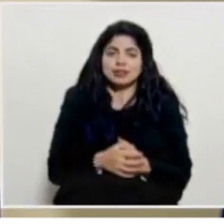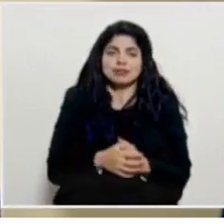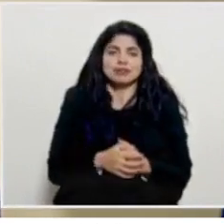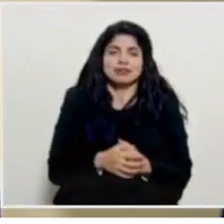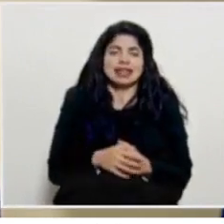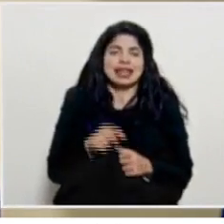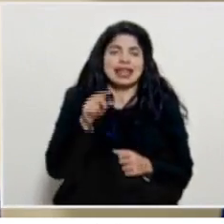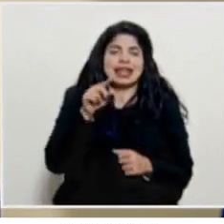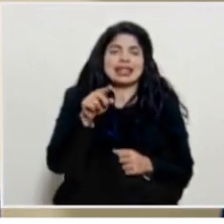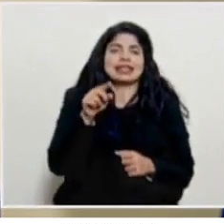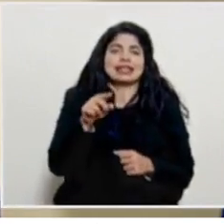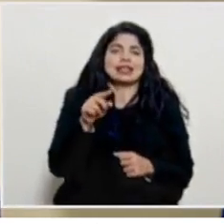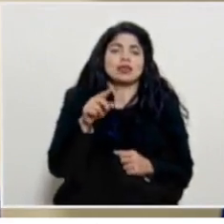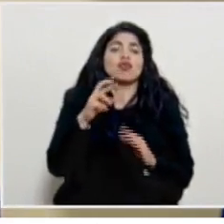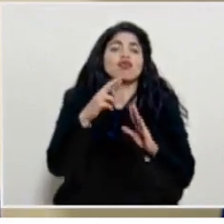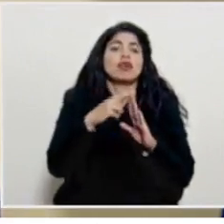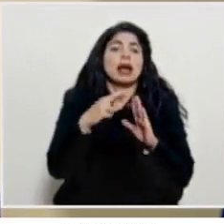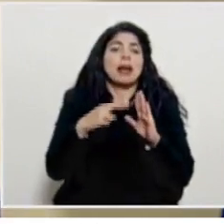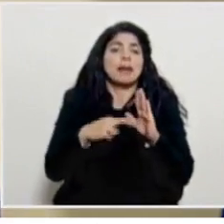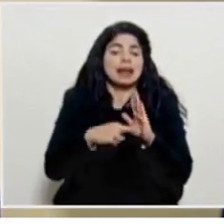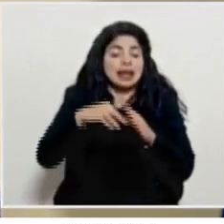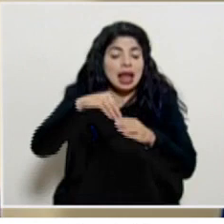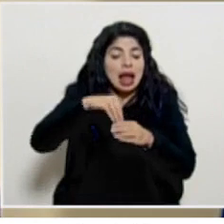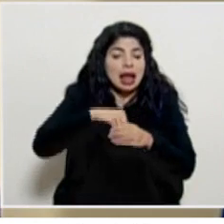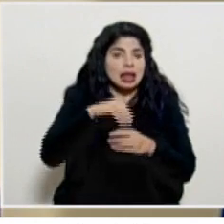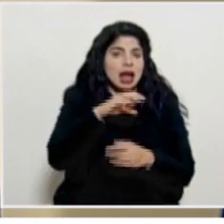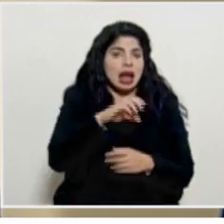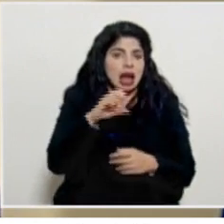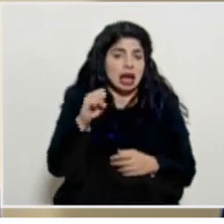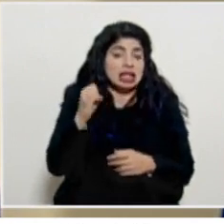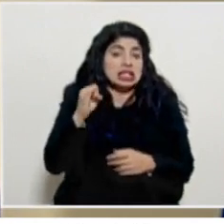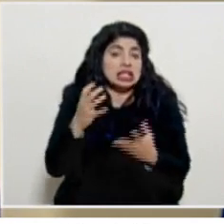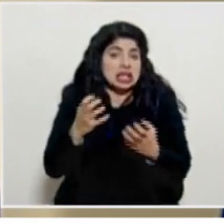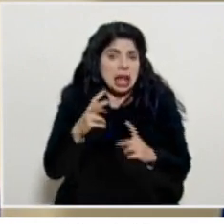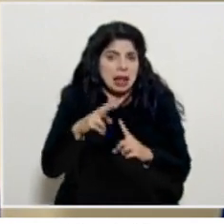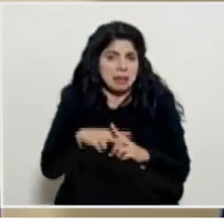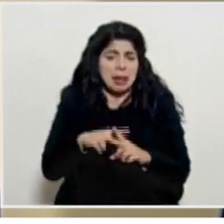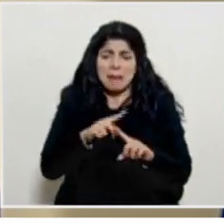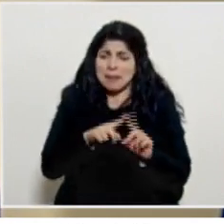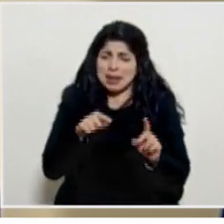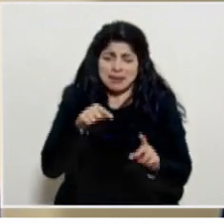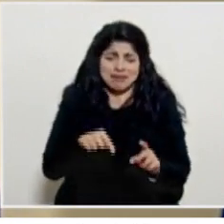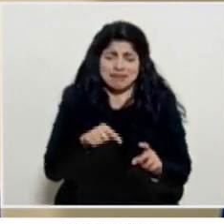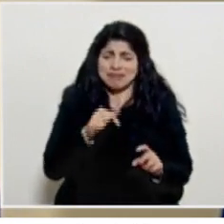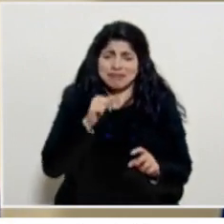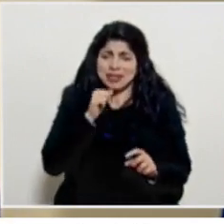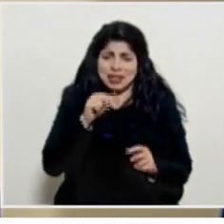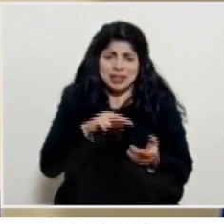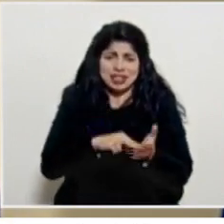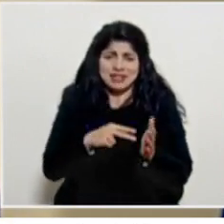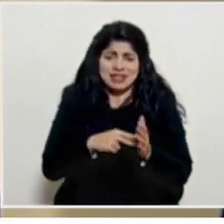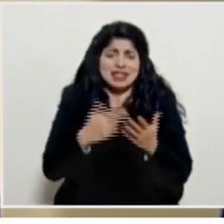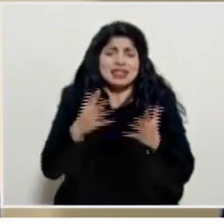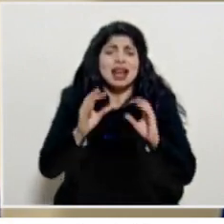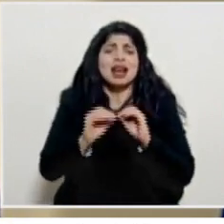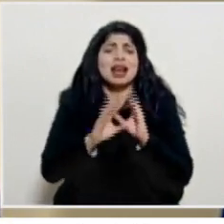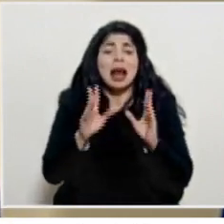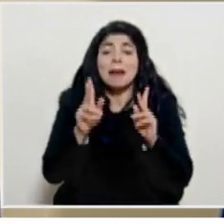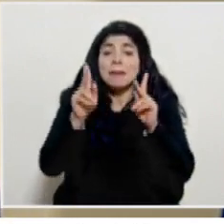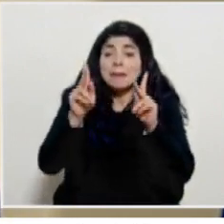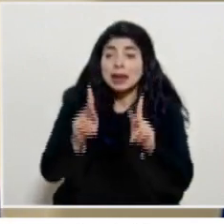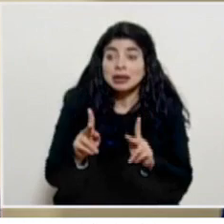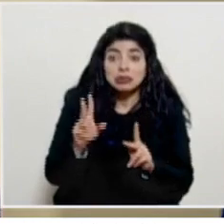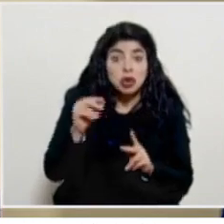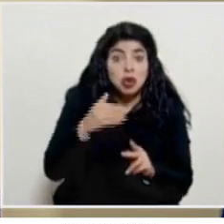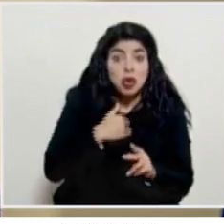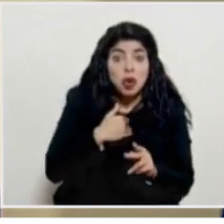bien ya un reglamento interno de la caja si quieren implementarlo pero eso no significa es una indicación muy clara o la persona que no tenga